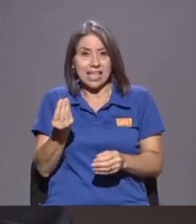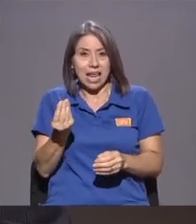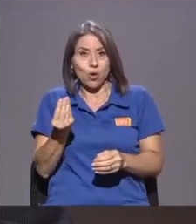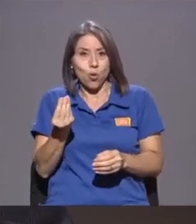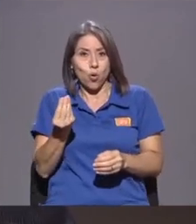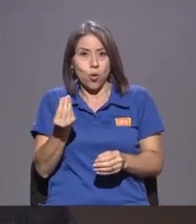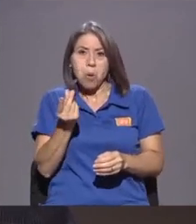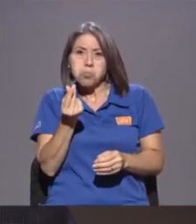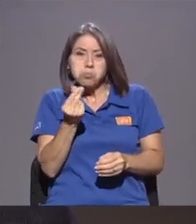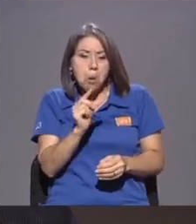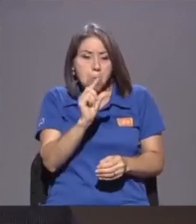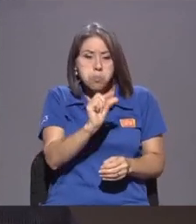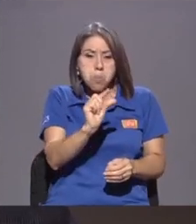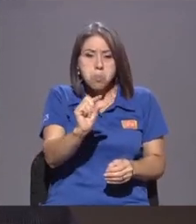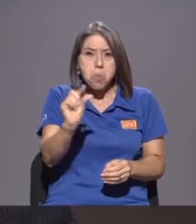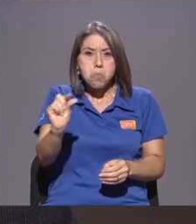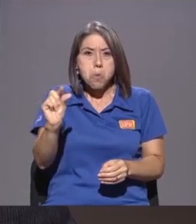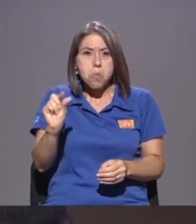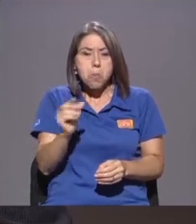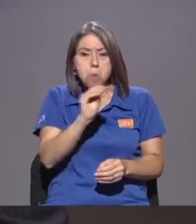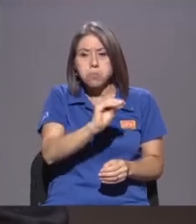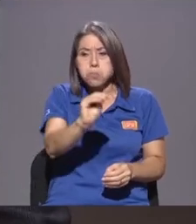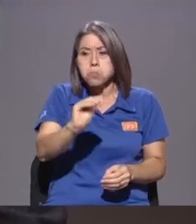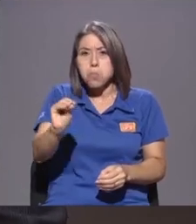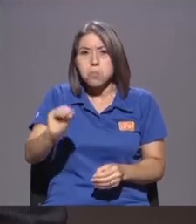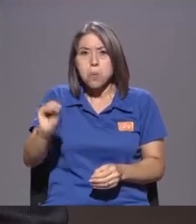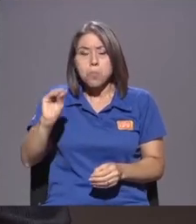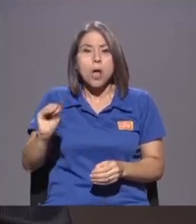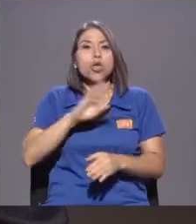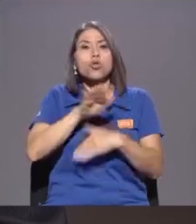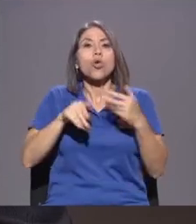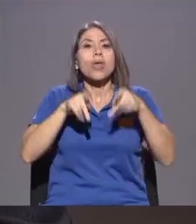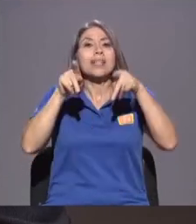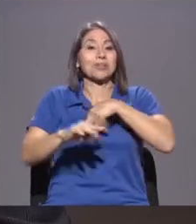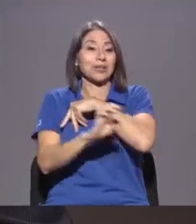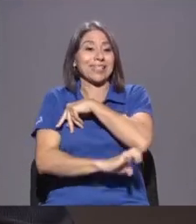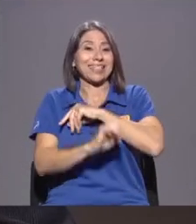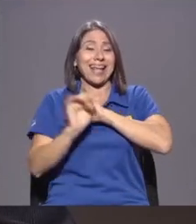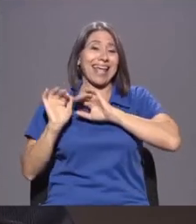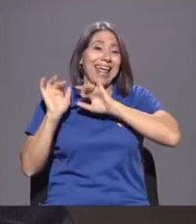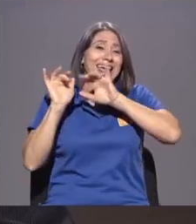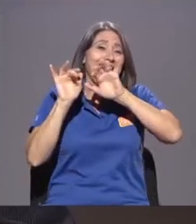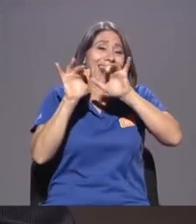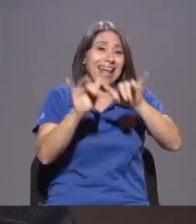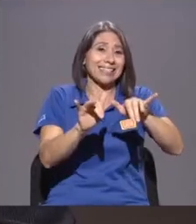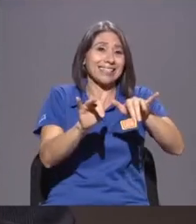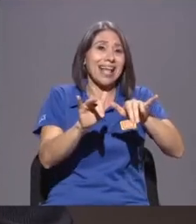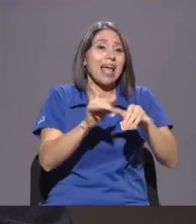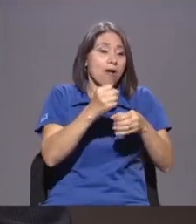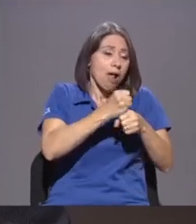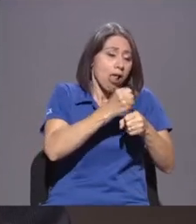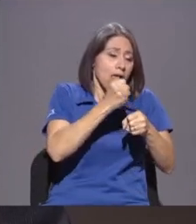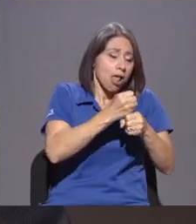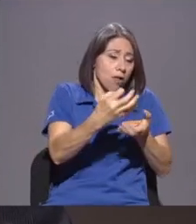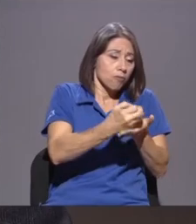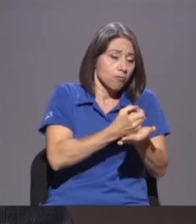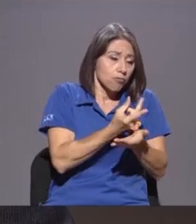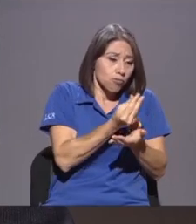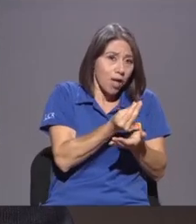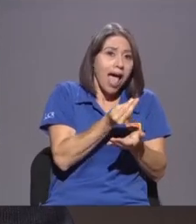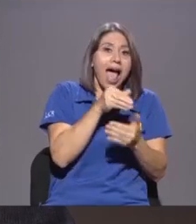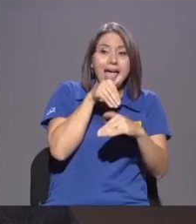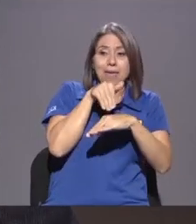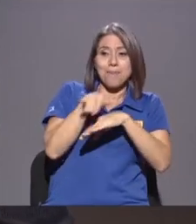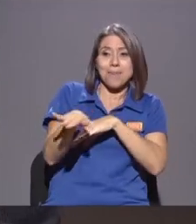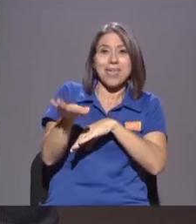Bajo Monto Porque Toda La Población Migrante Hace Remesas A Sus Paes De origen Y Generalmente Los